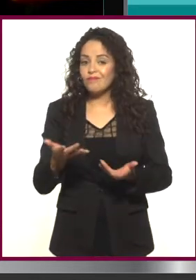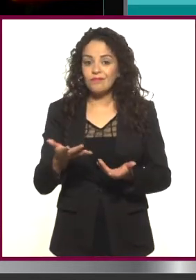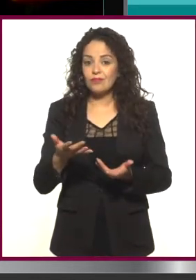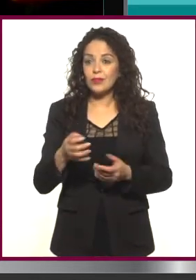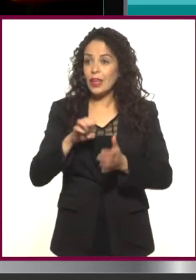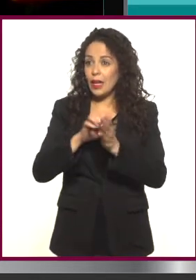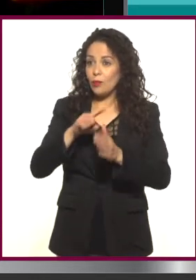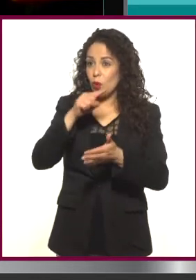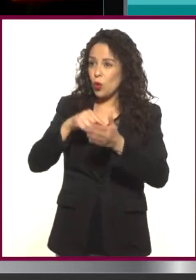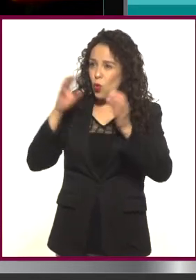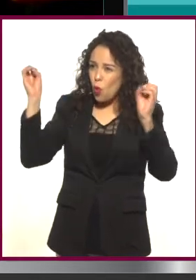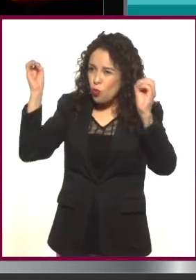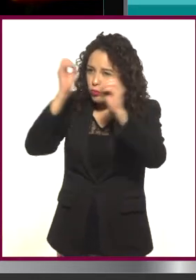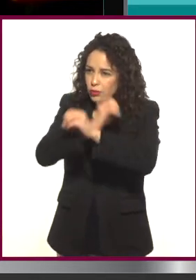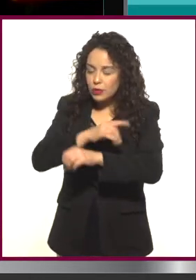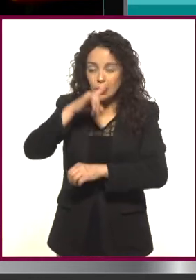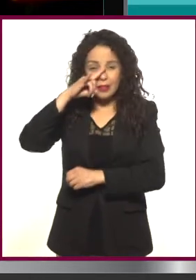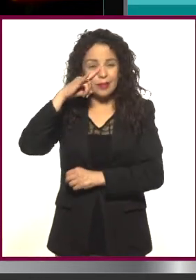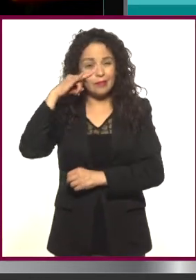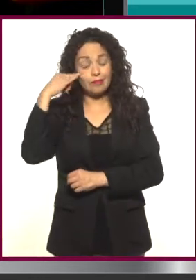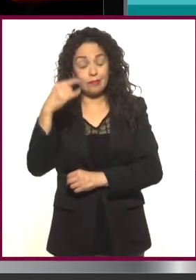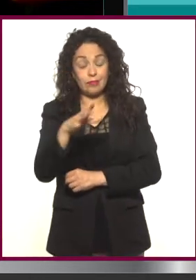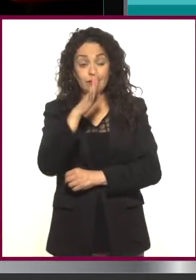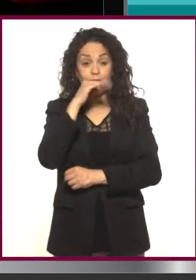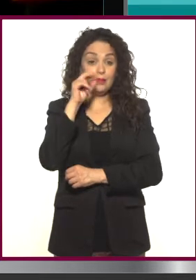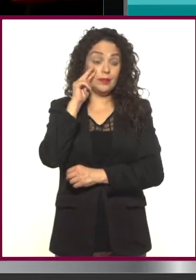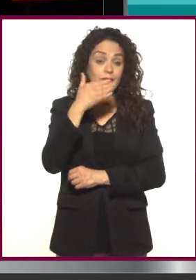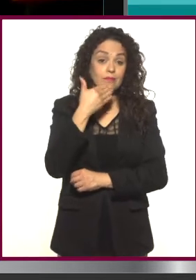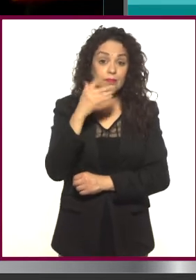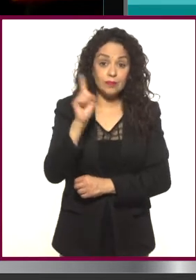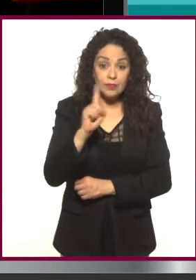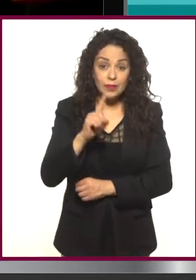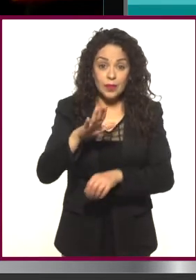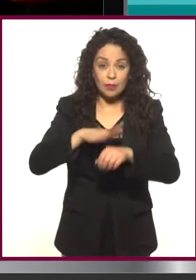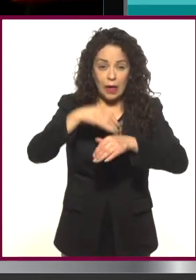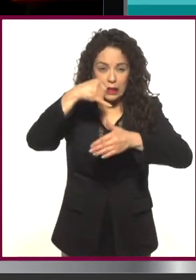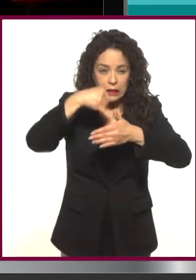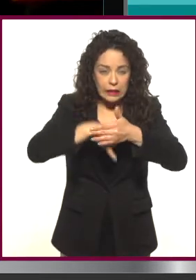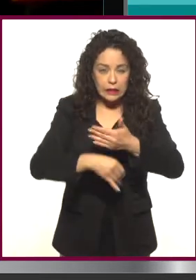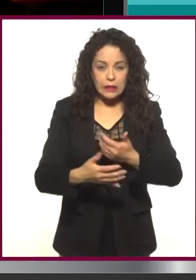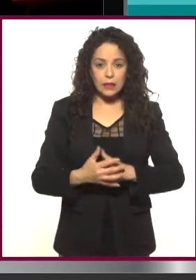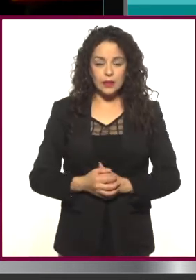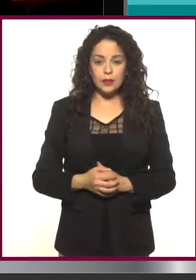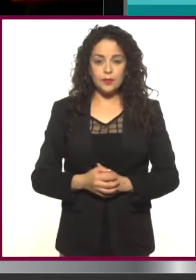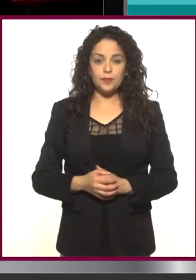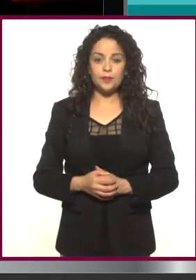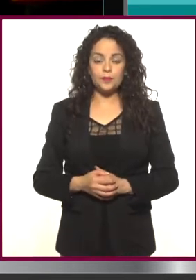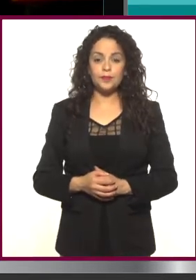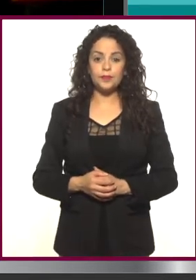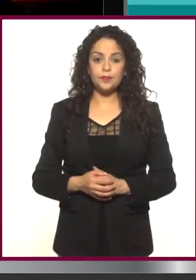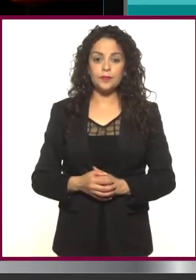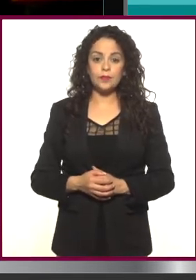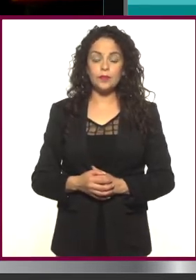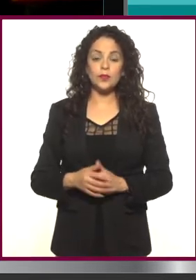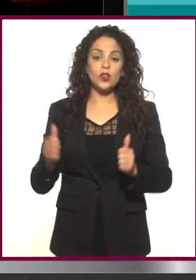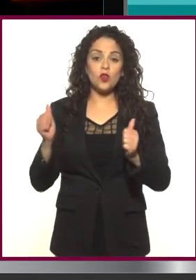muy oscuro, de repente no podías ver bien los detalles. Entonces, también con